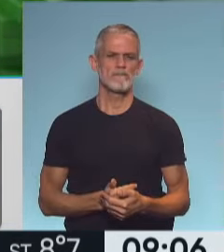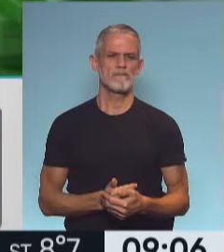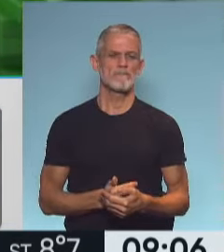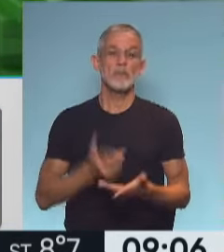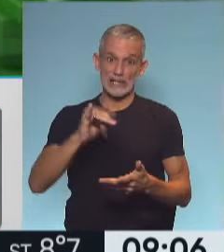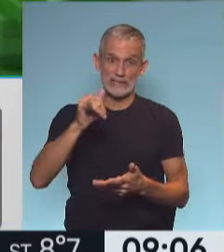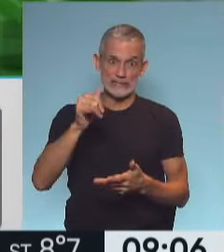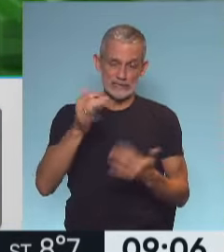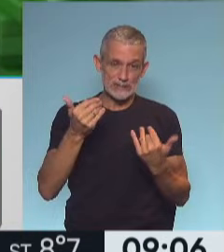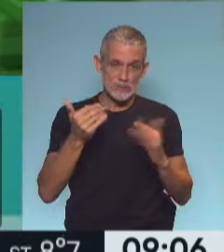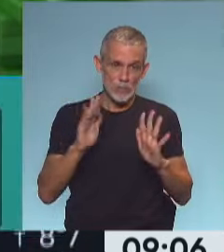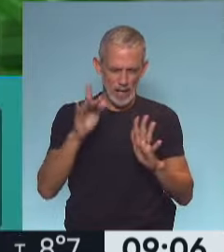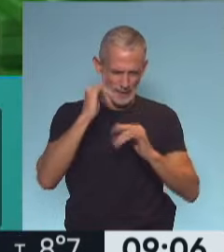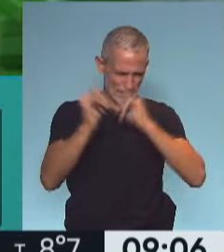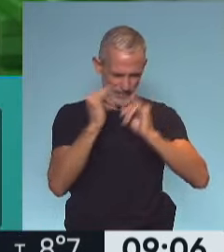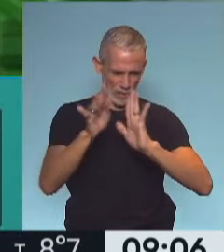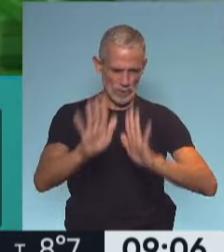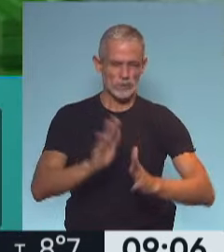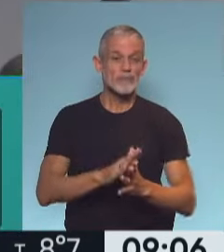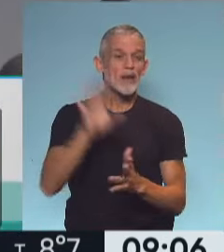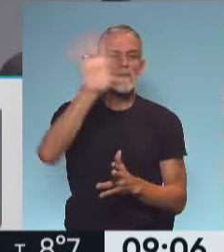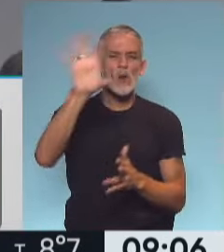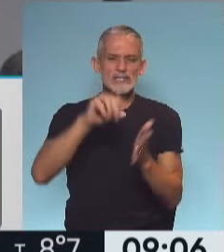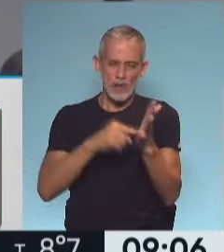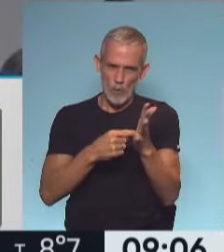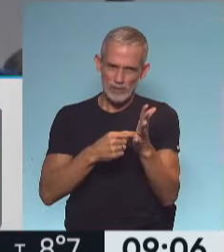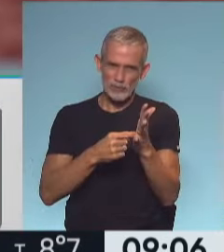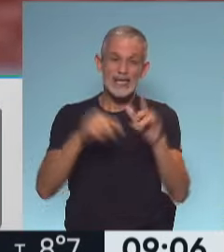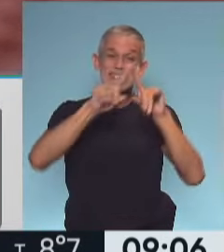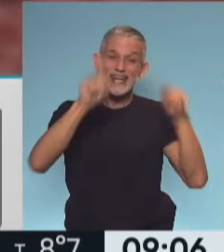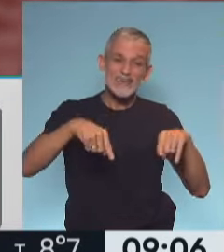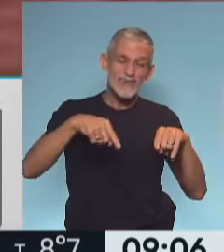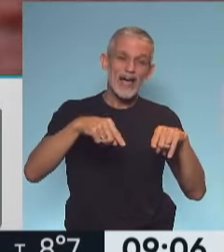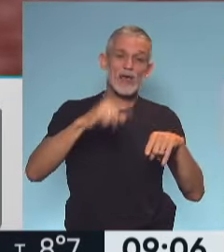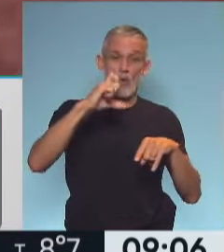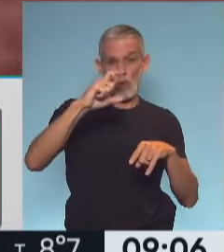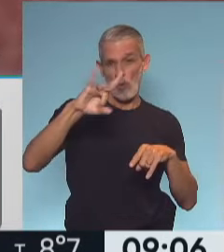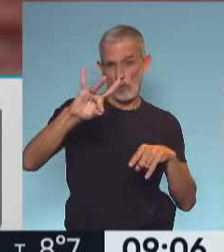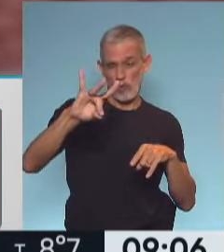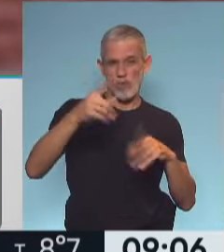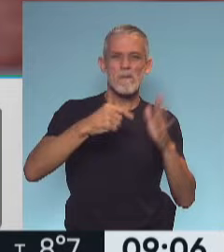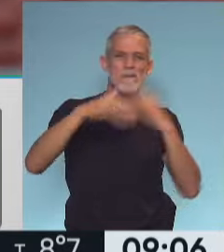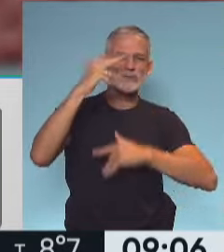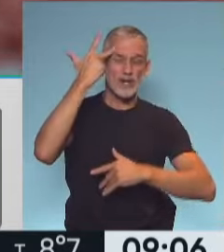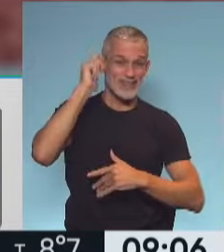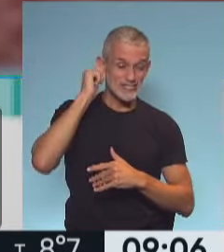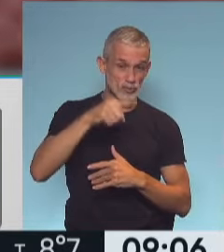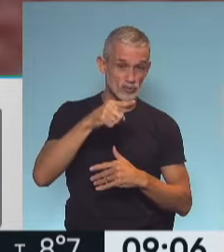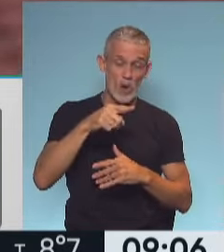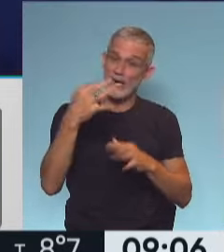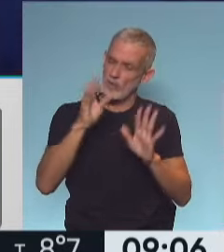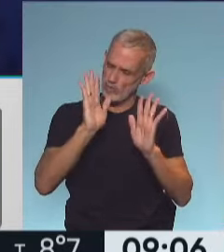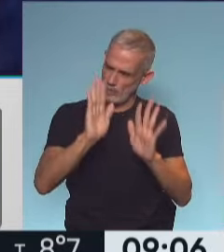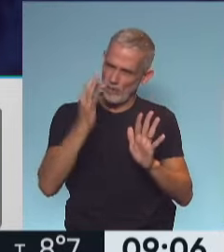Sí, por supuesto. Te cuento un poquito. En la provincia de Buenos Aires, con certificado único de discapacidad mayores de 18, porque quiero